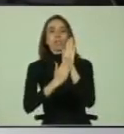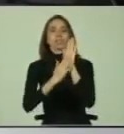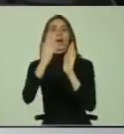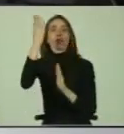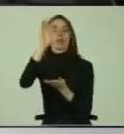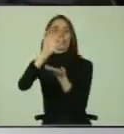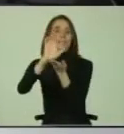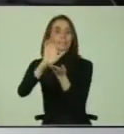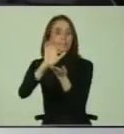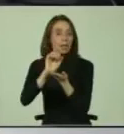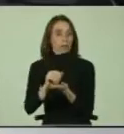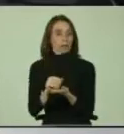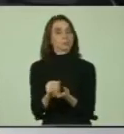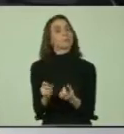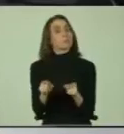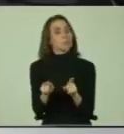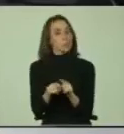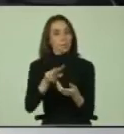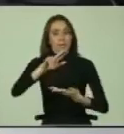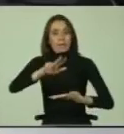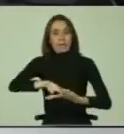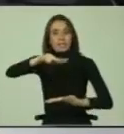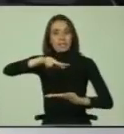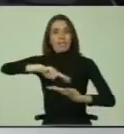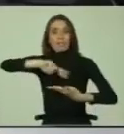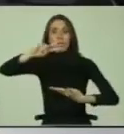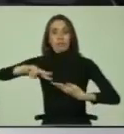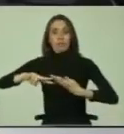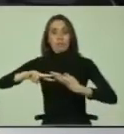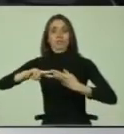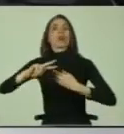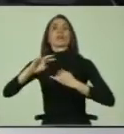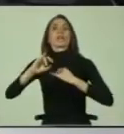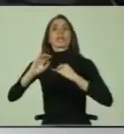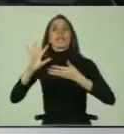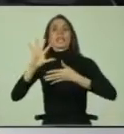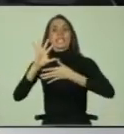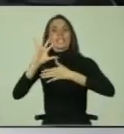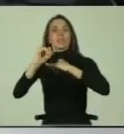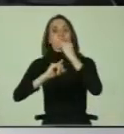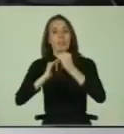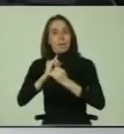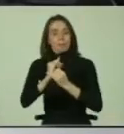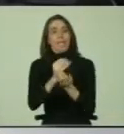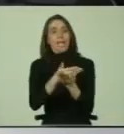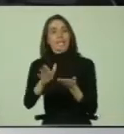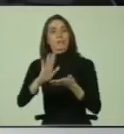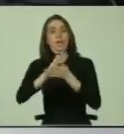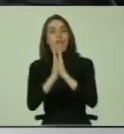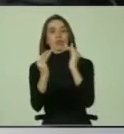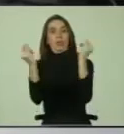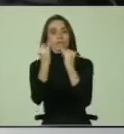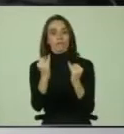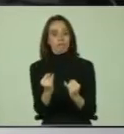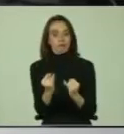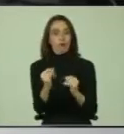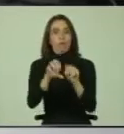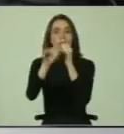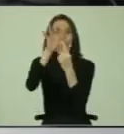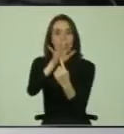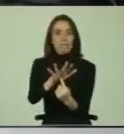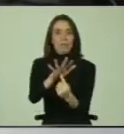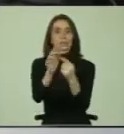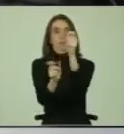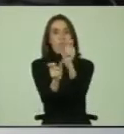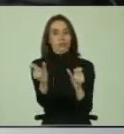De todos modos, la ratificación de la Convención Interamericana para la Eliminación de Todas las Formas de Discriminación contra las Personas